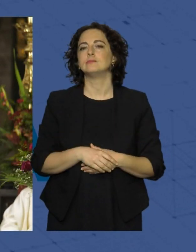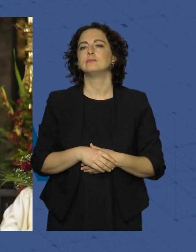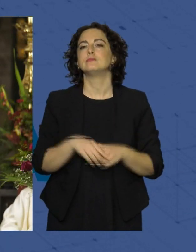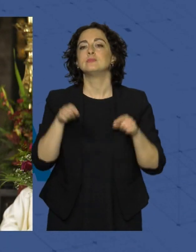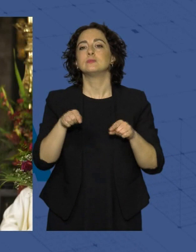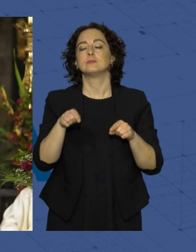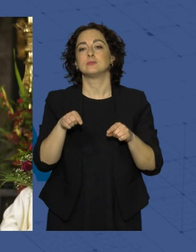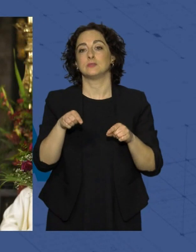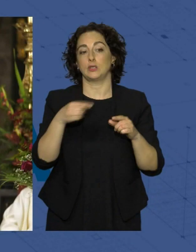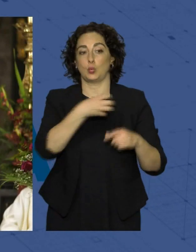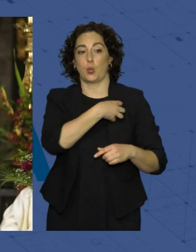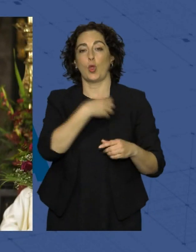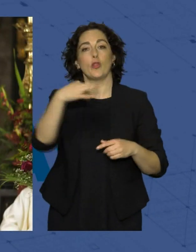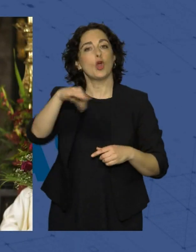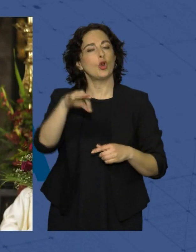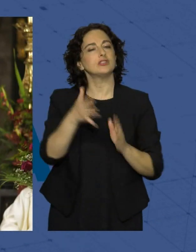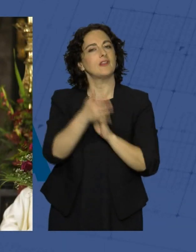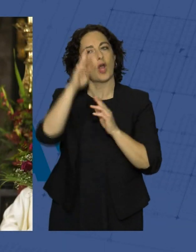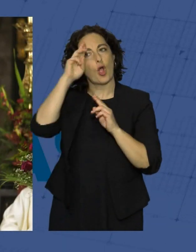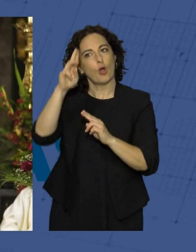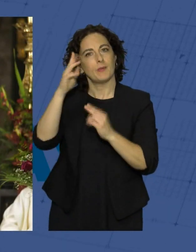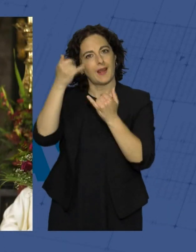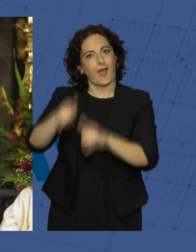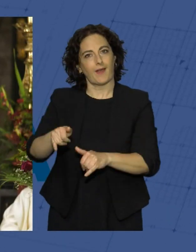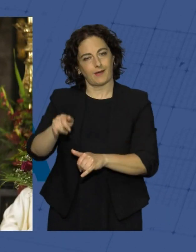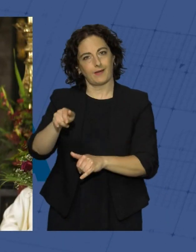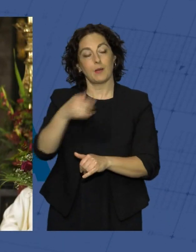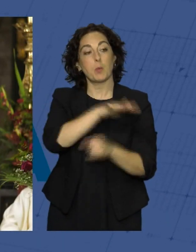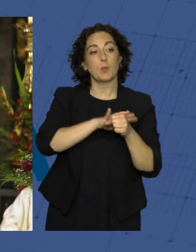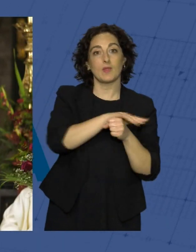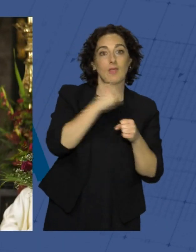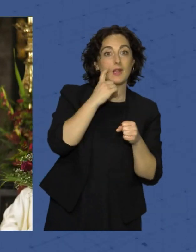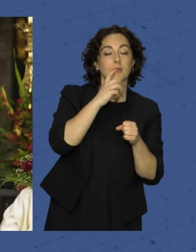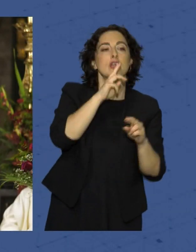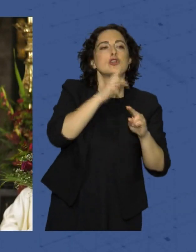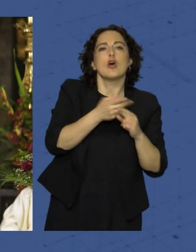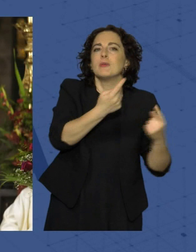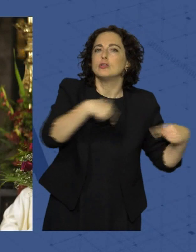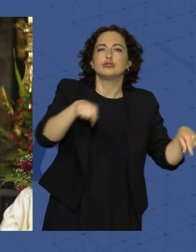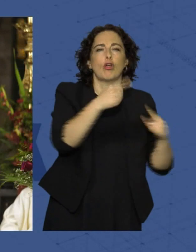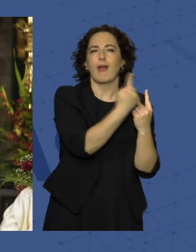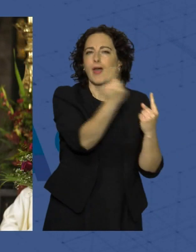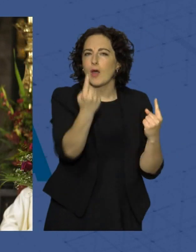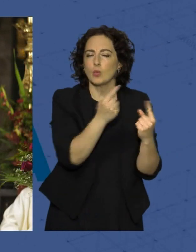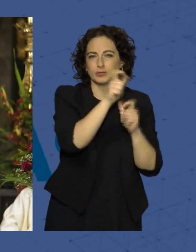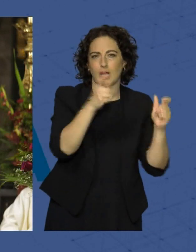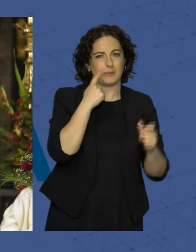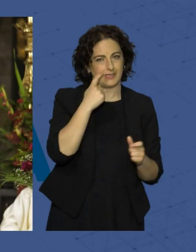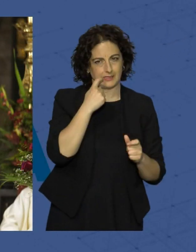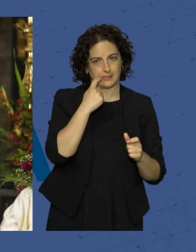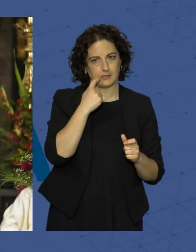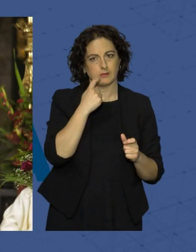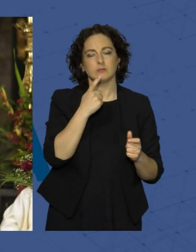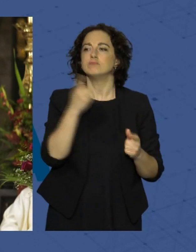Este escudo de oro es el homenaje que hace la provincia en nombre de todo y cada uno de los almerienses a